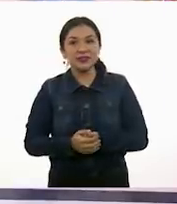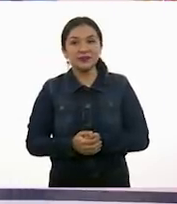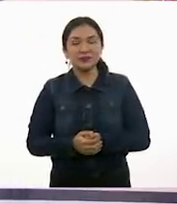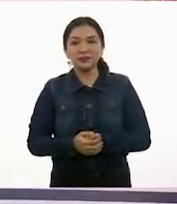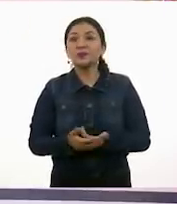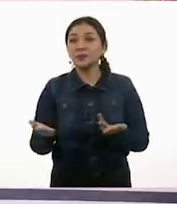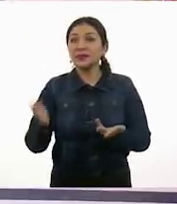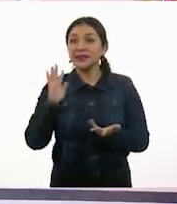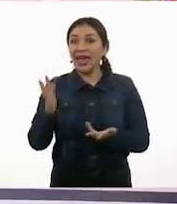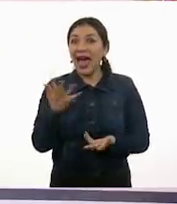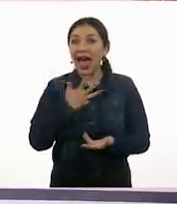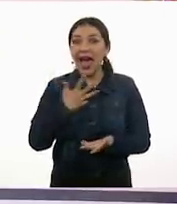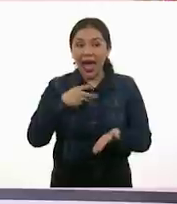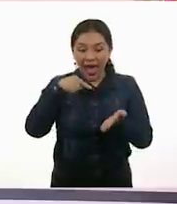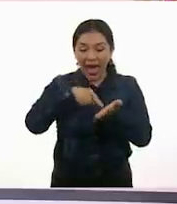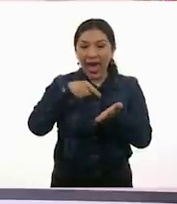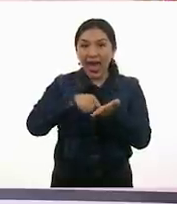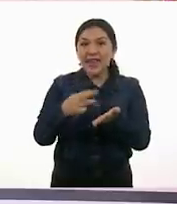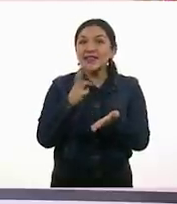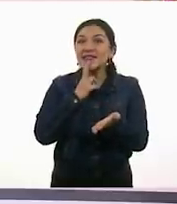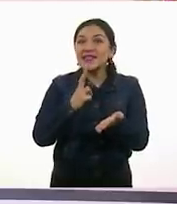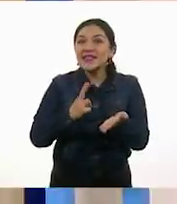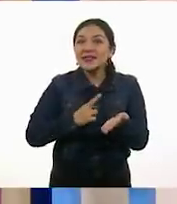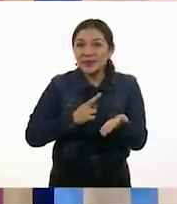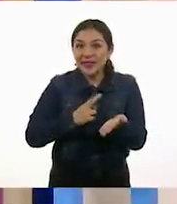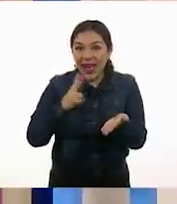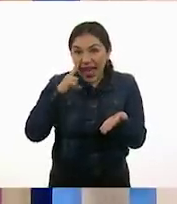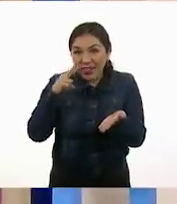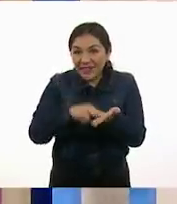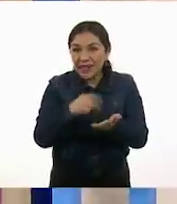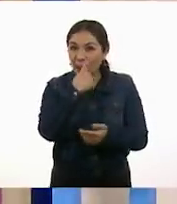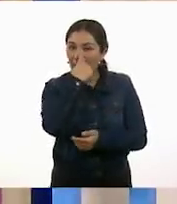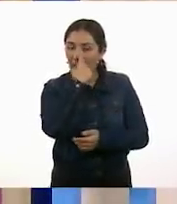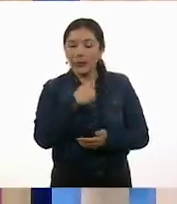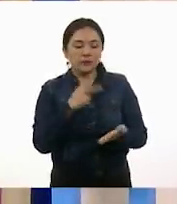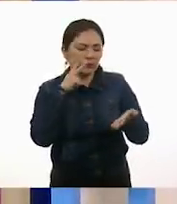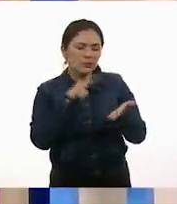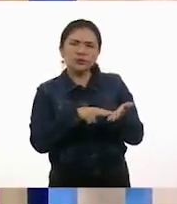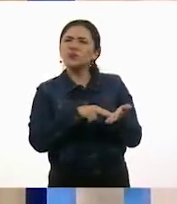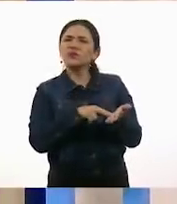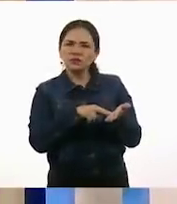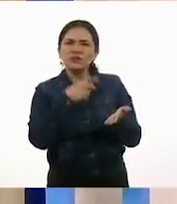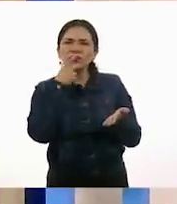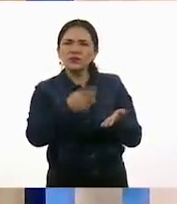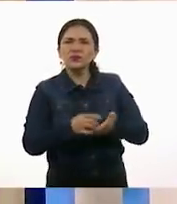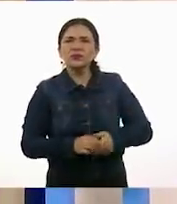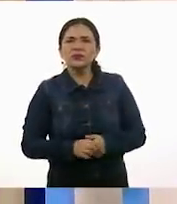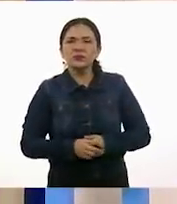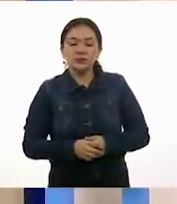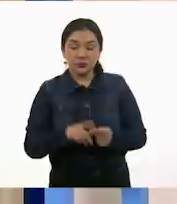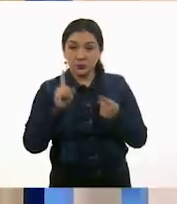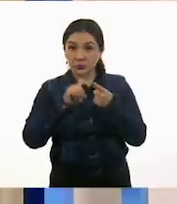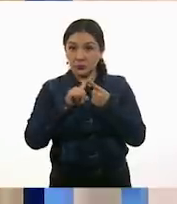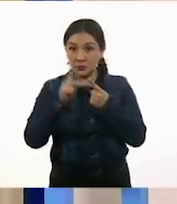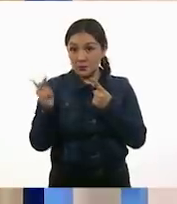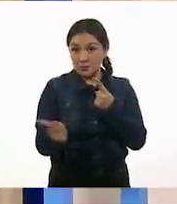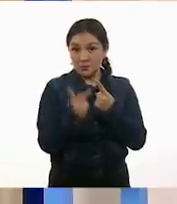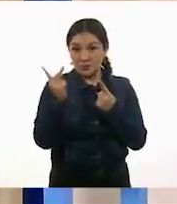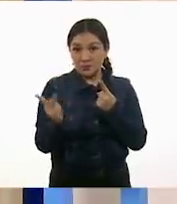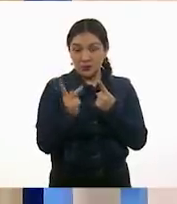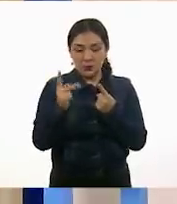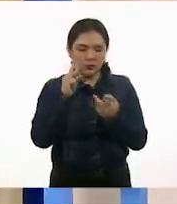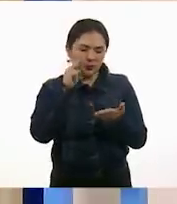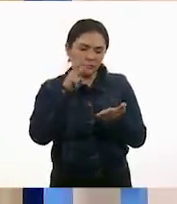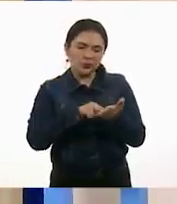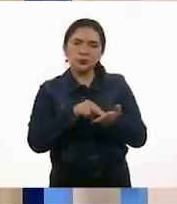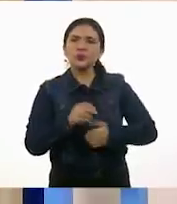Y tenemos ya nuestras respuestas aquí. Y tenemos de la primera pregunta, vamos a ver.